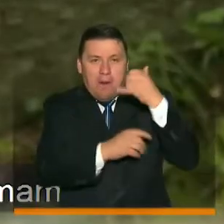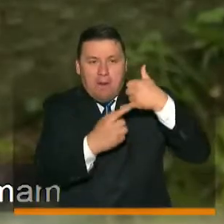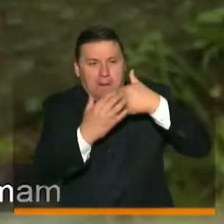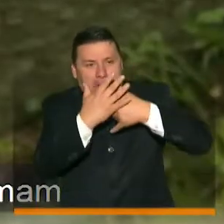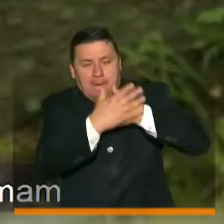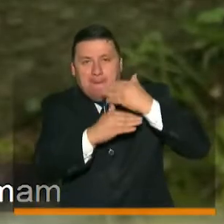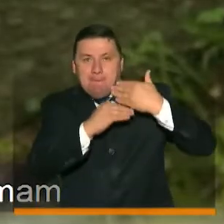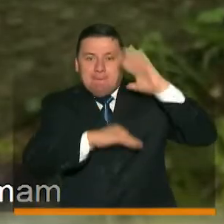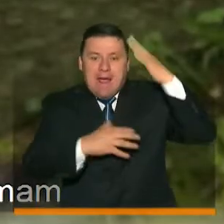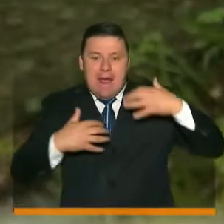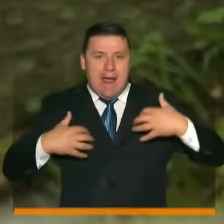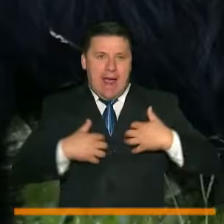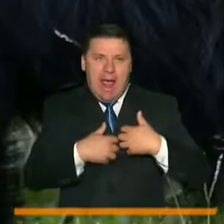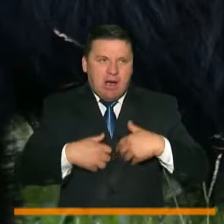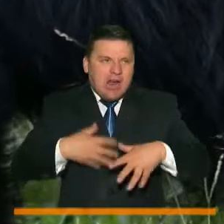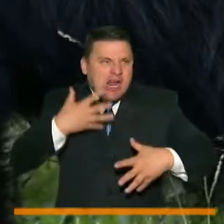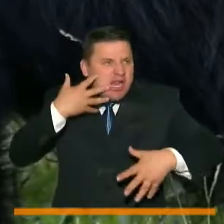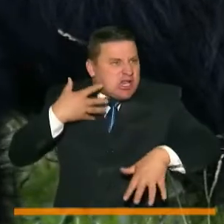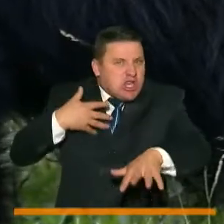diversidad de mamíferos.